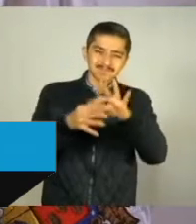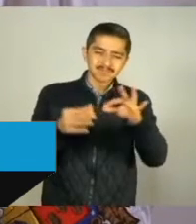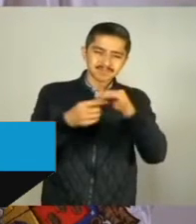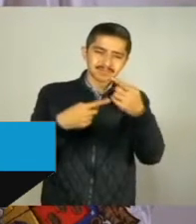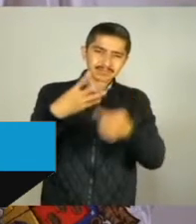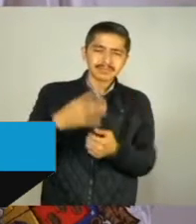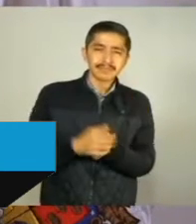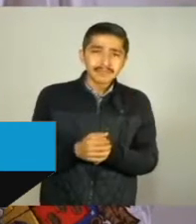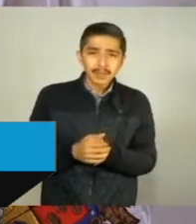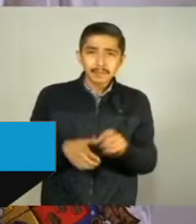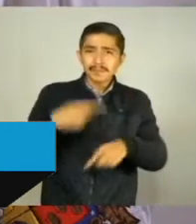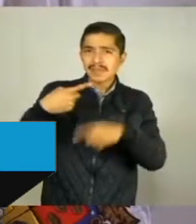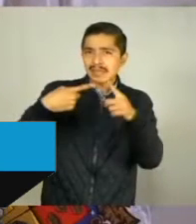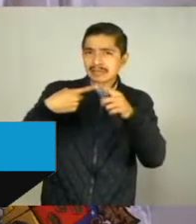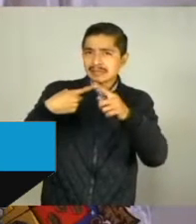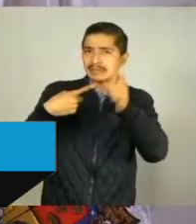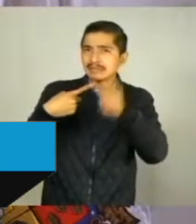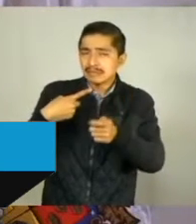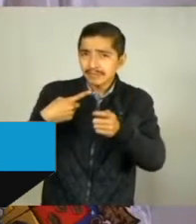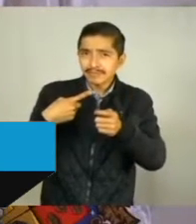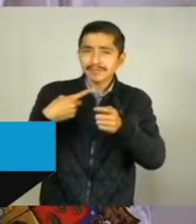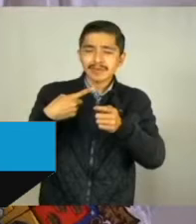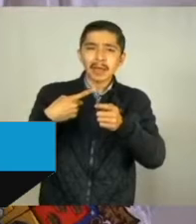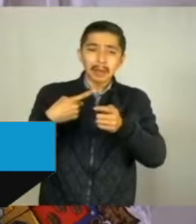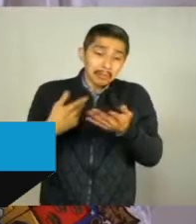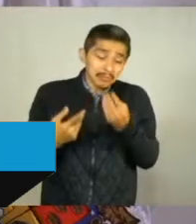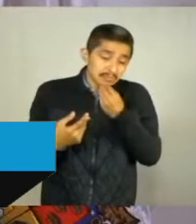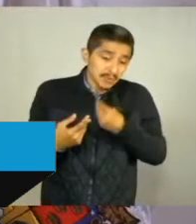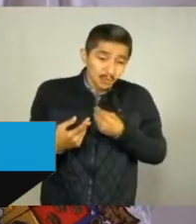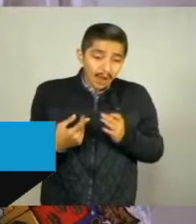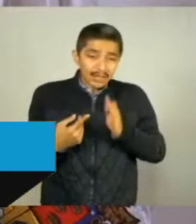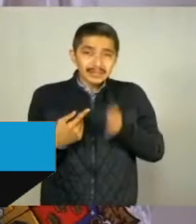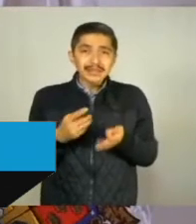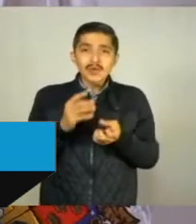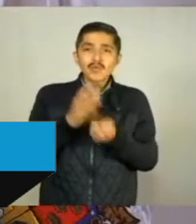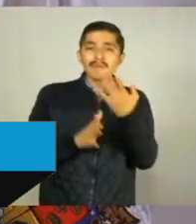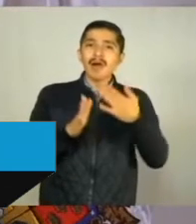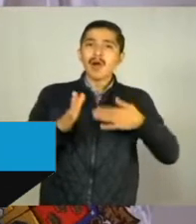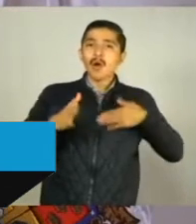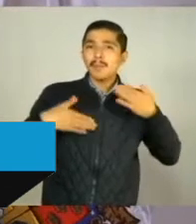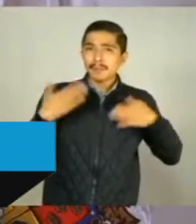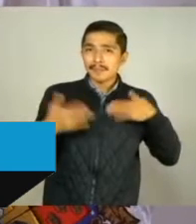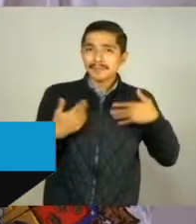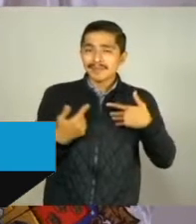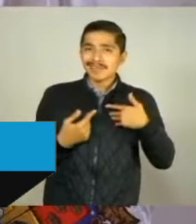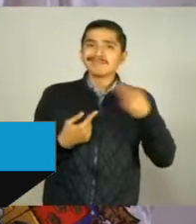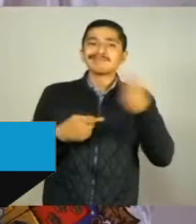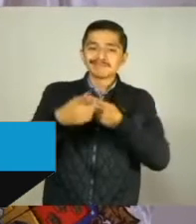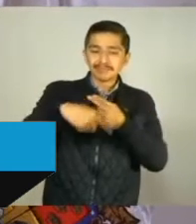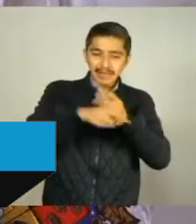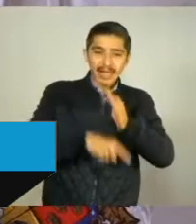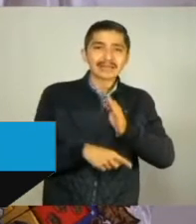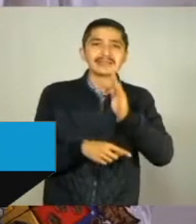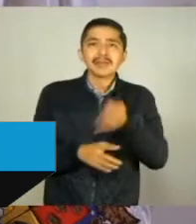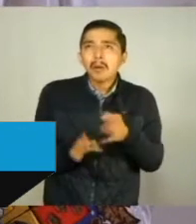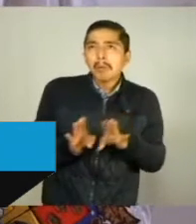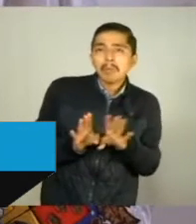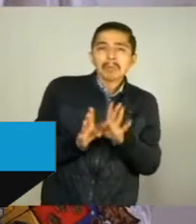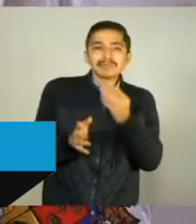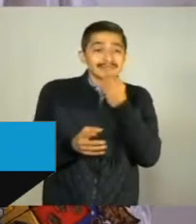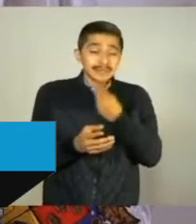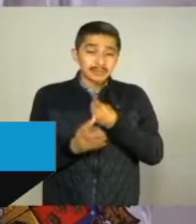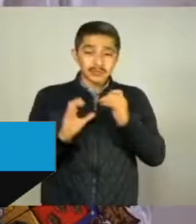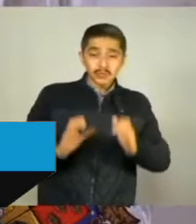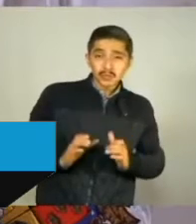de servicio, en el caso de los lugares donde se ofrece comida, restaurantes y demás. Cuarto,